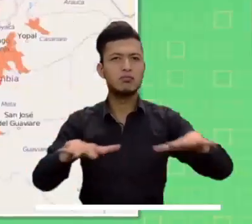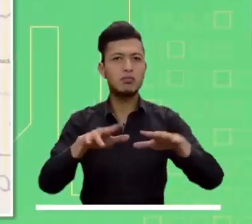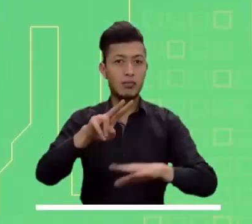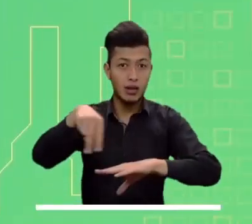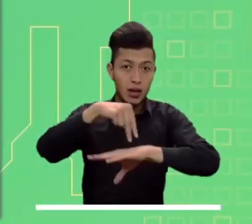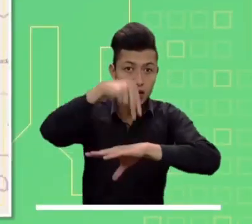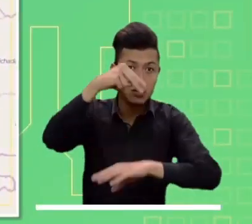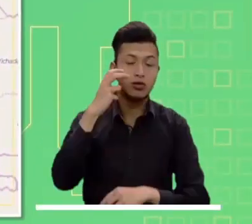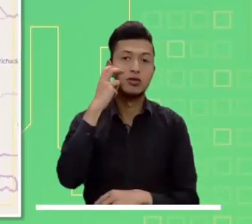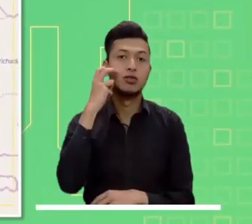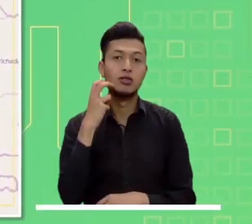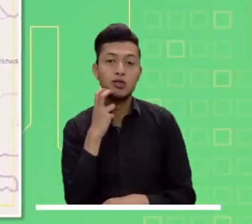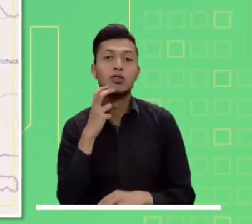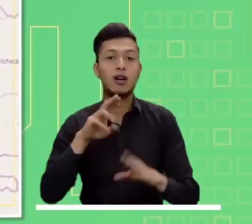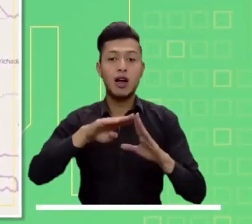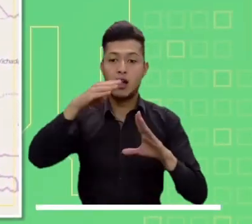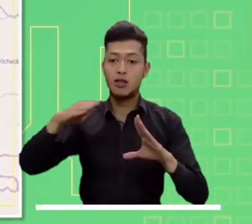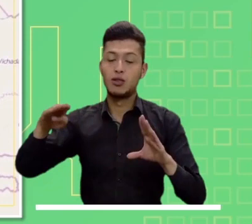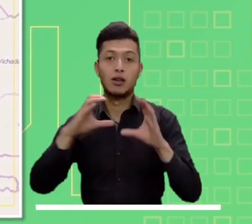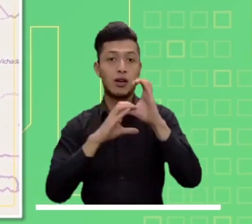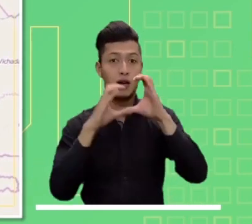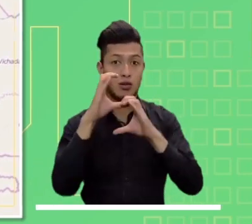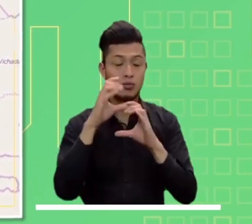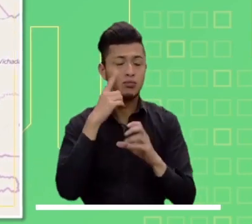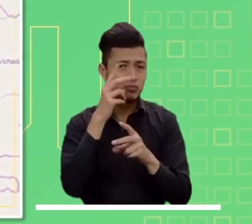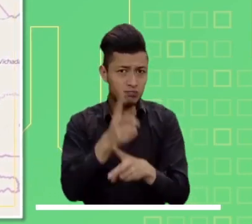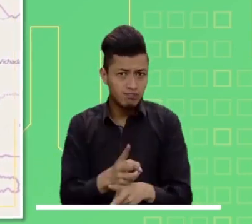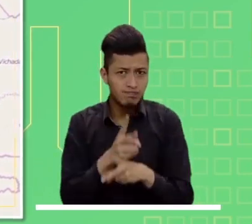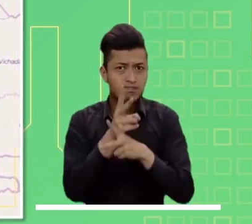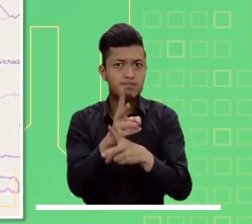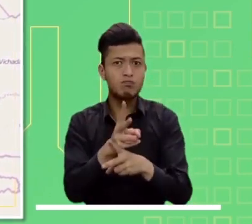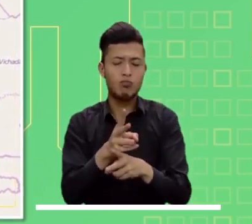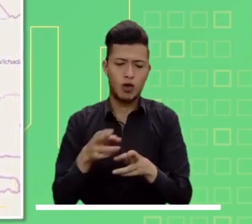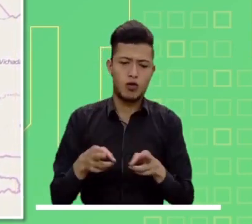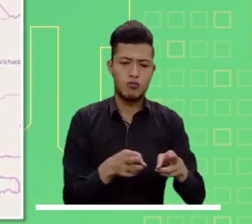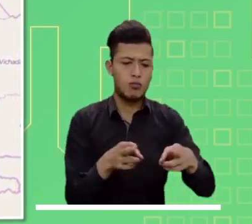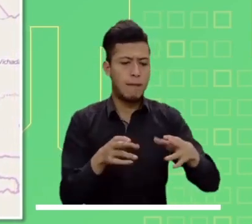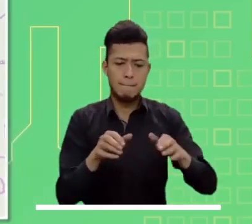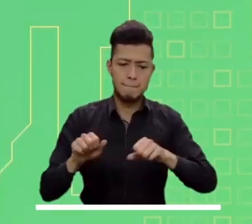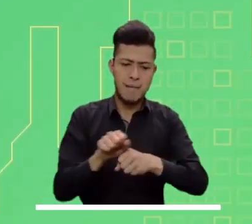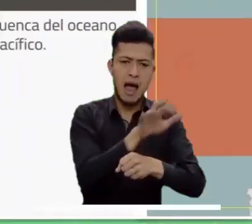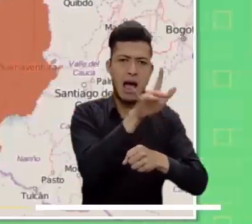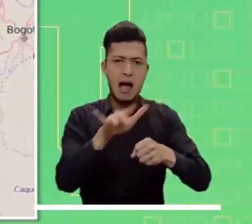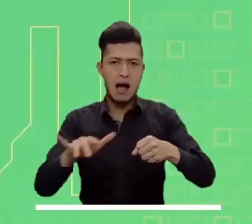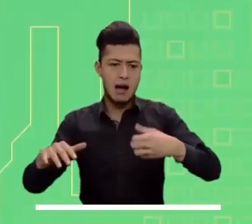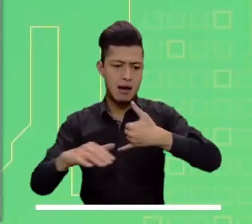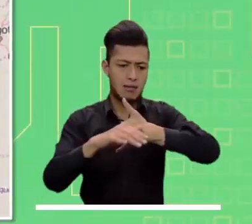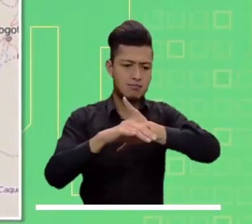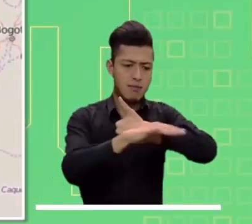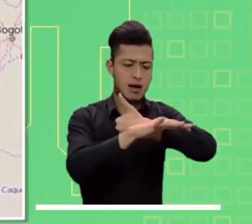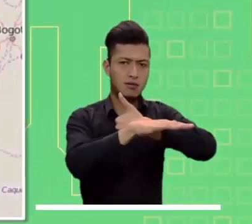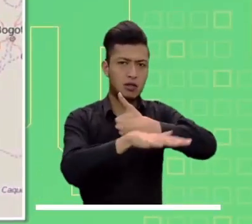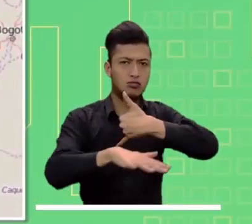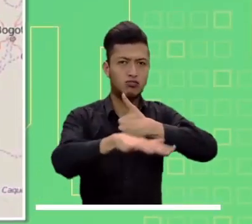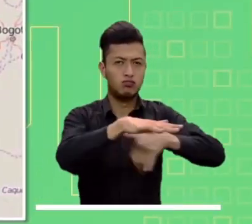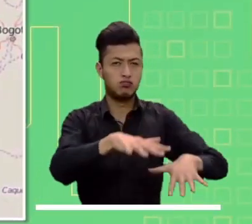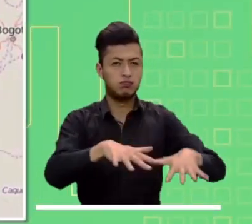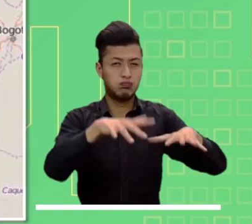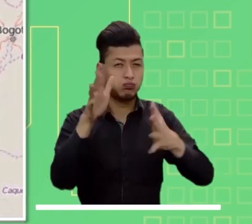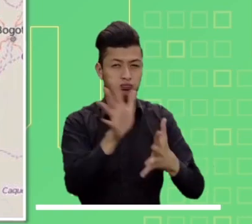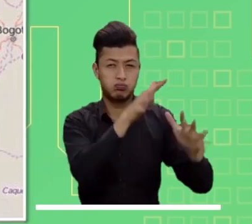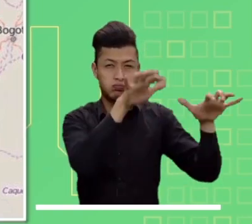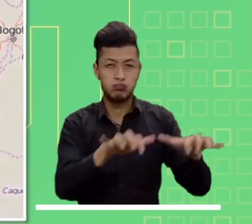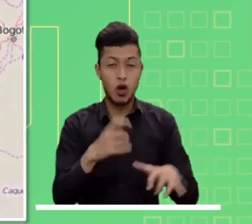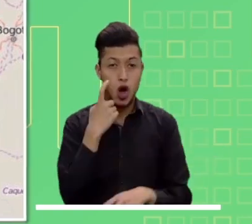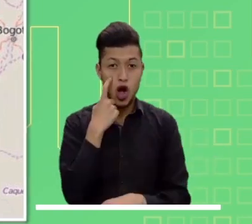Guajira, Atlántico y Magdalena. Por posibles deslizamientos se presenta alerta roja en Nariño, Chocó, Antioquia y Cauca. Alerta naranja